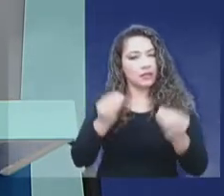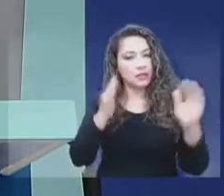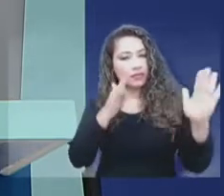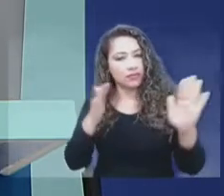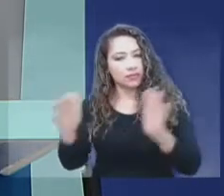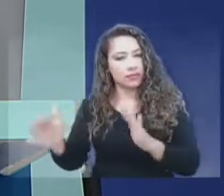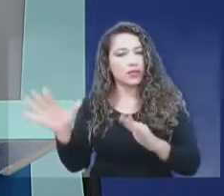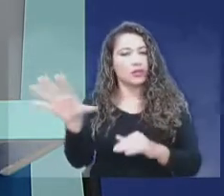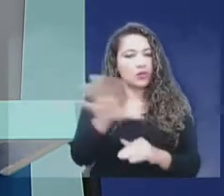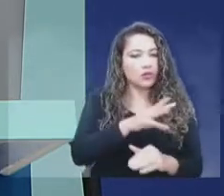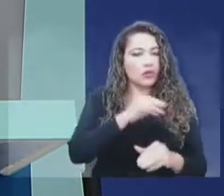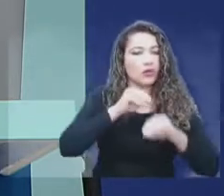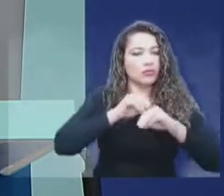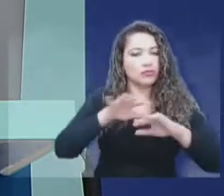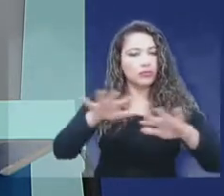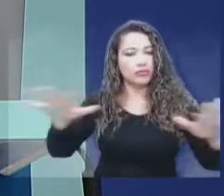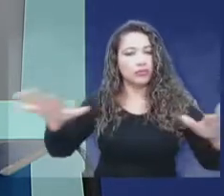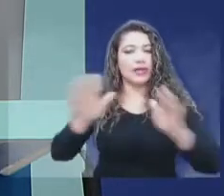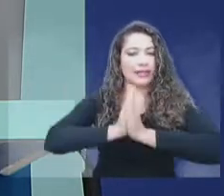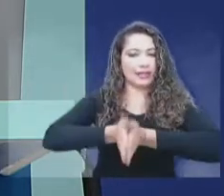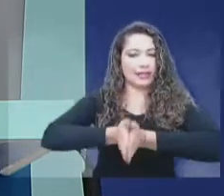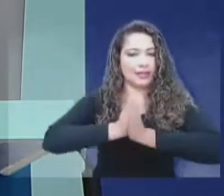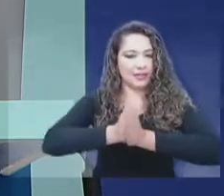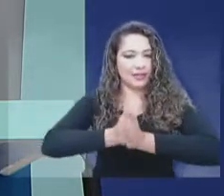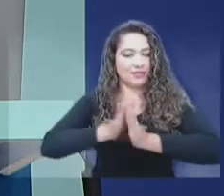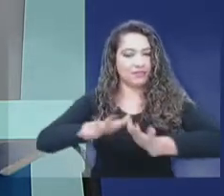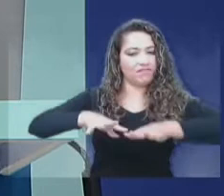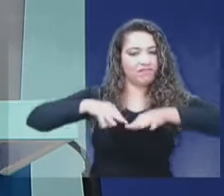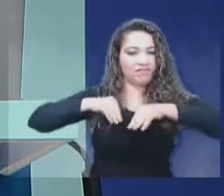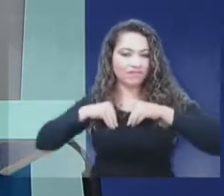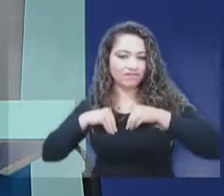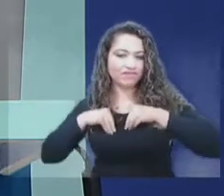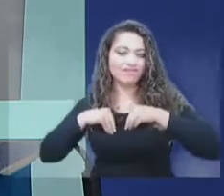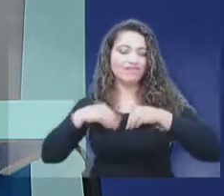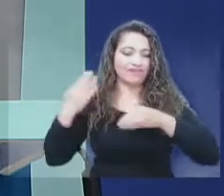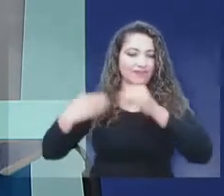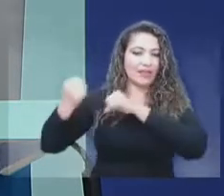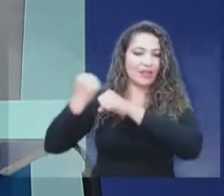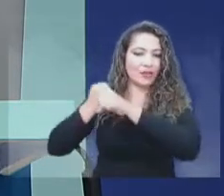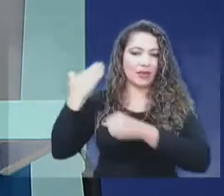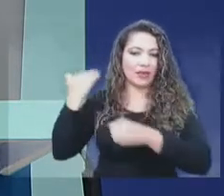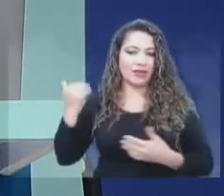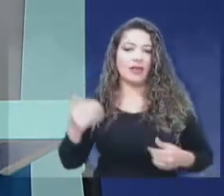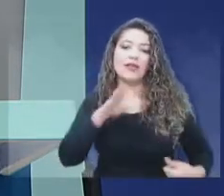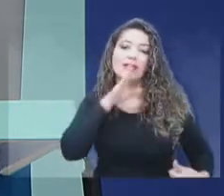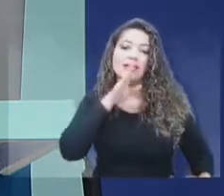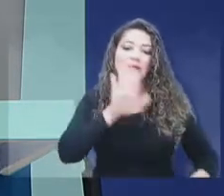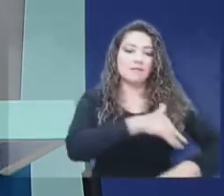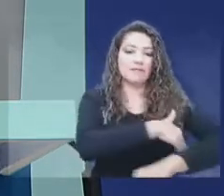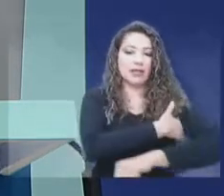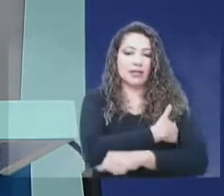pasado, que fue adoptada por la cabeza del sector, la señora ministra de Tecnologías de la Información y las Comunicaciones.